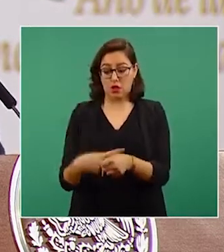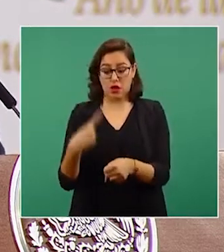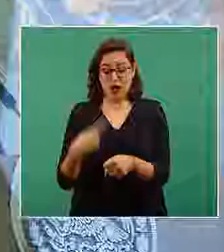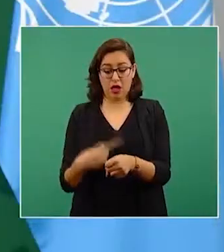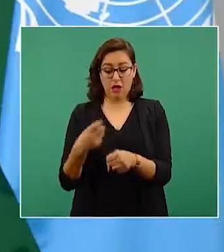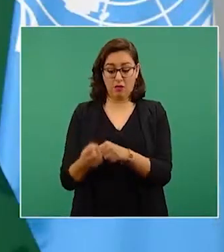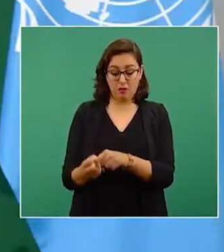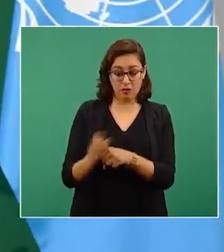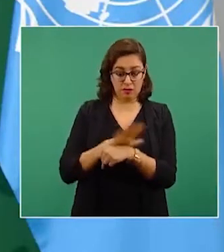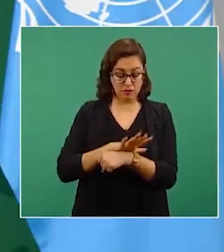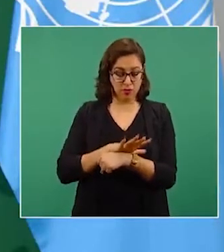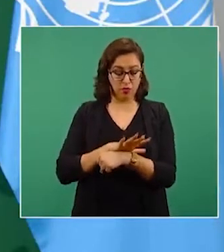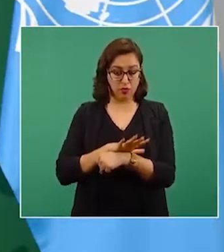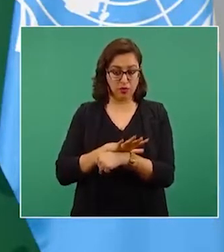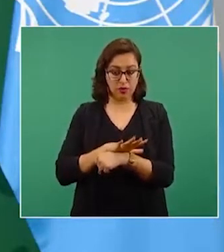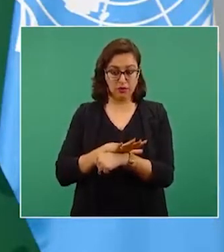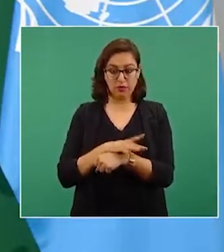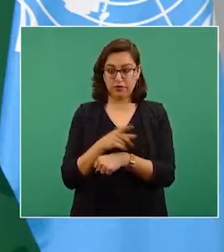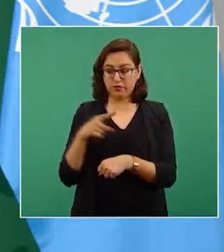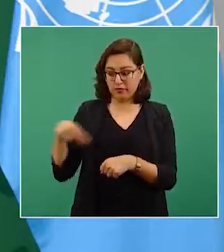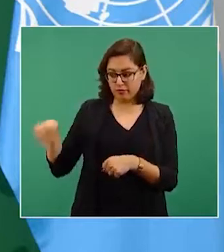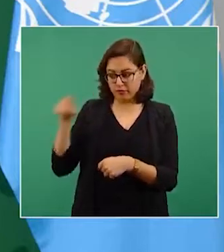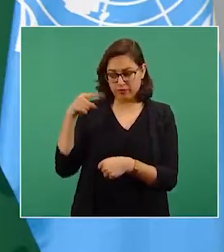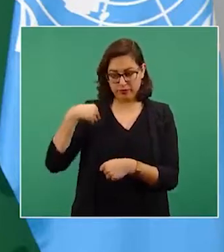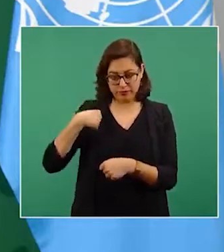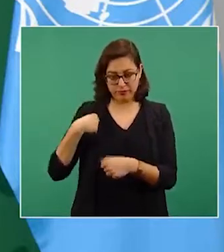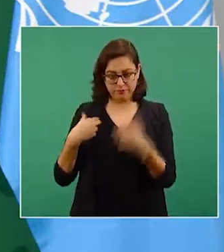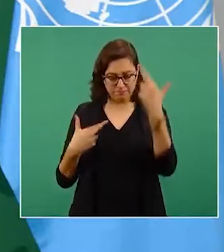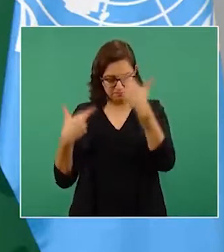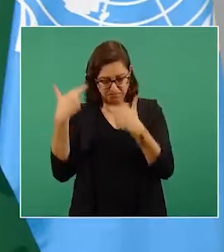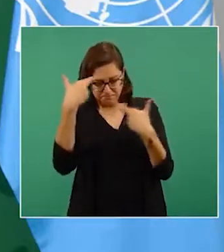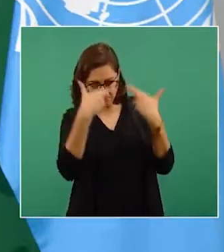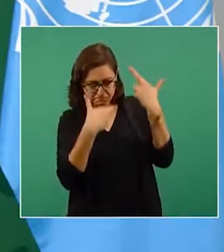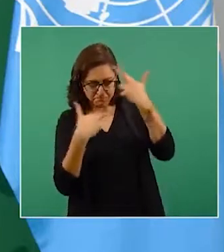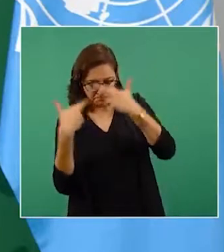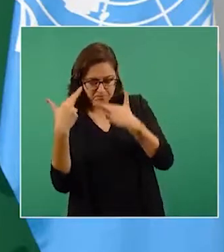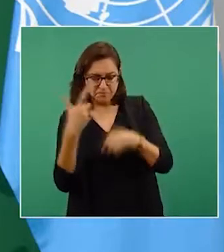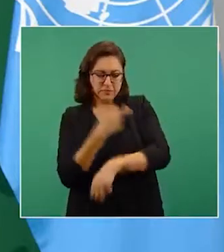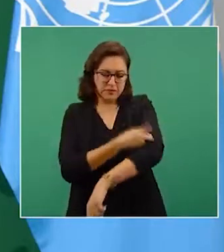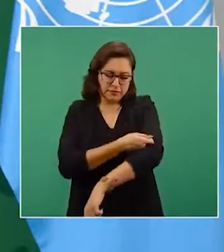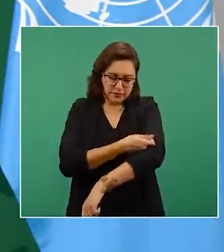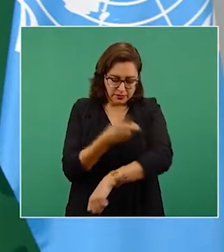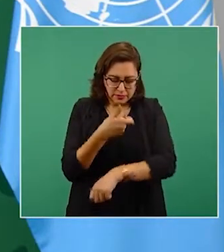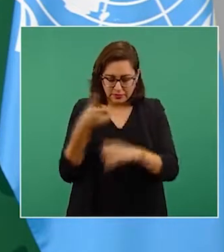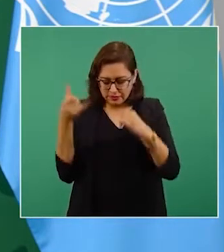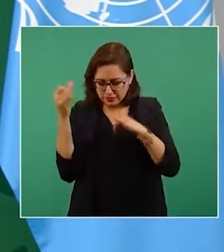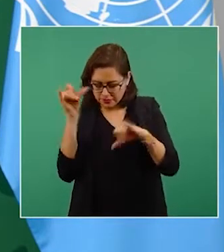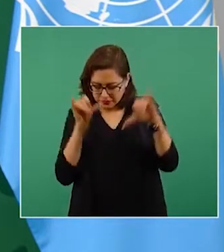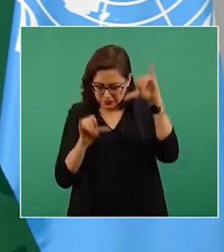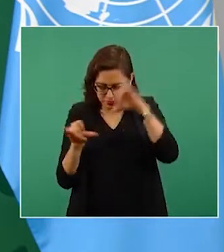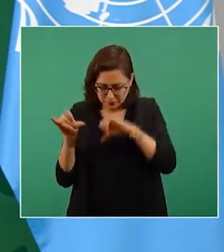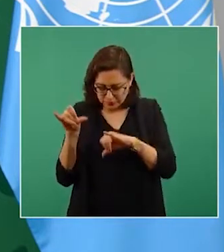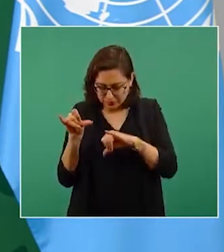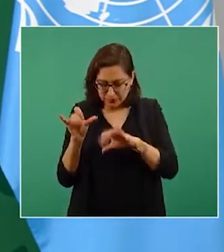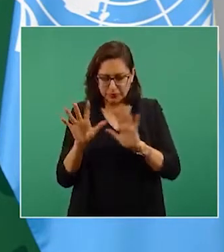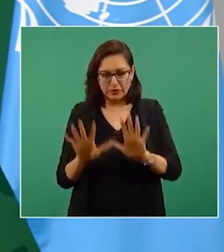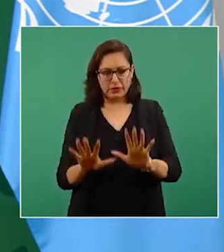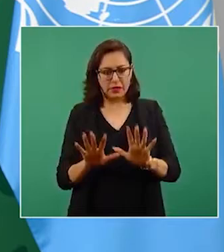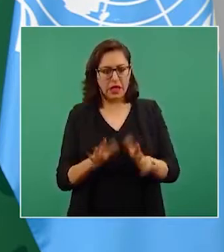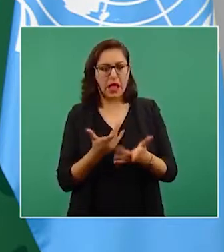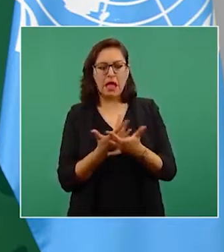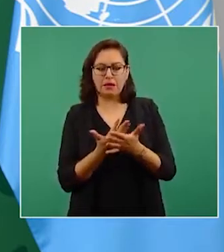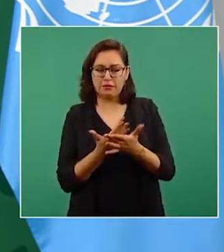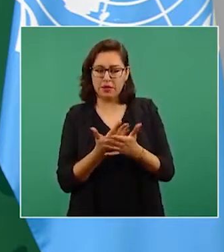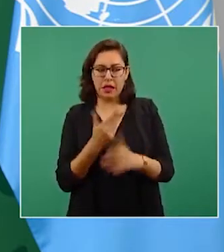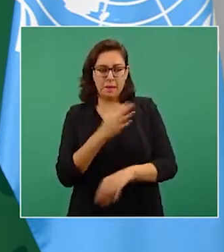me hicieron un análisis y me recomendaron que esperara